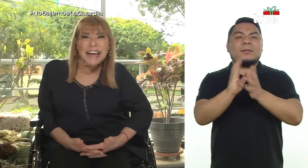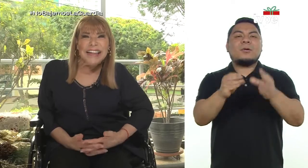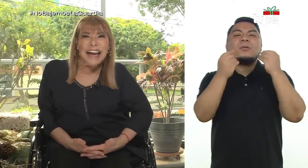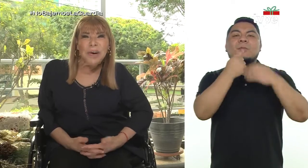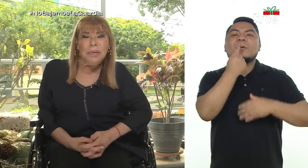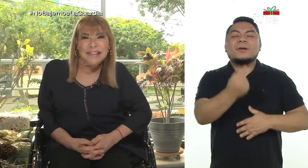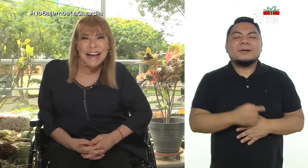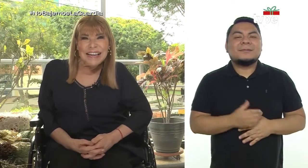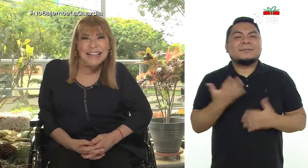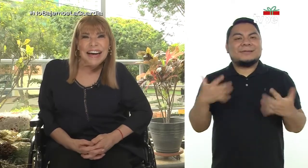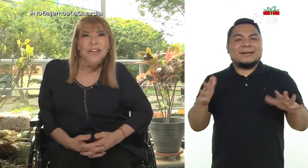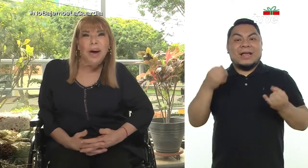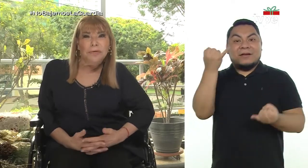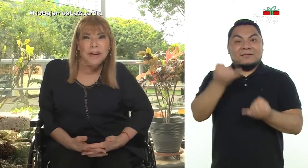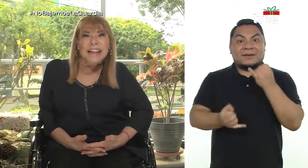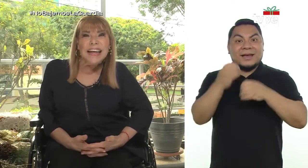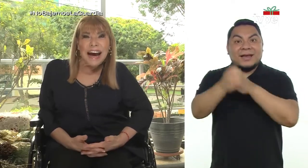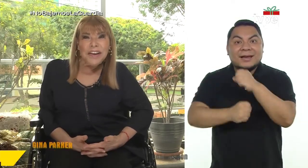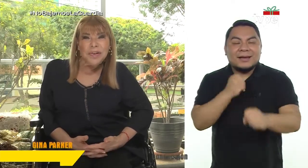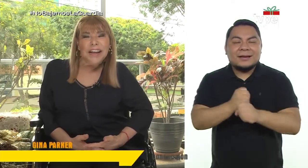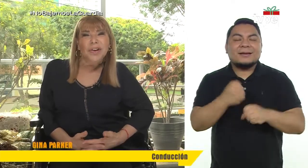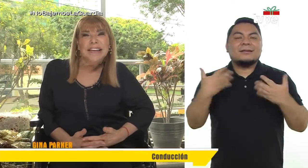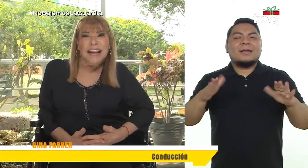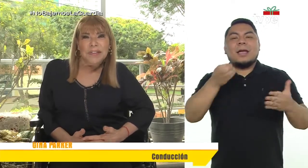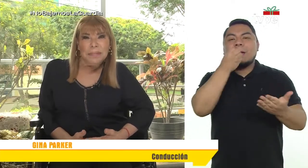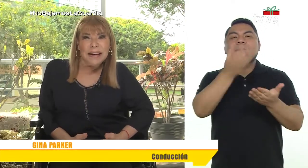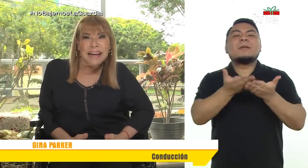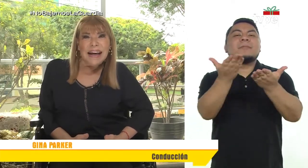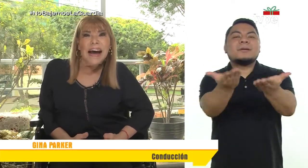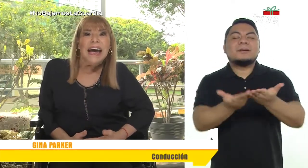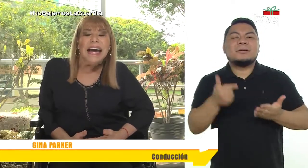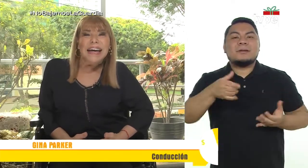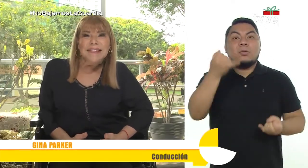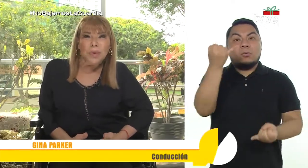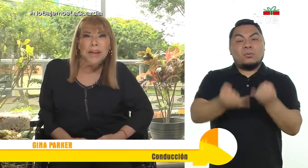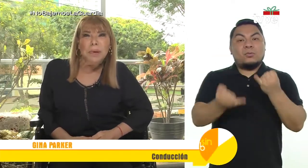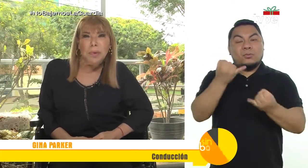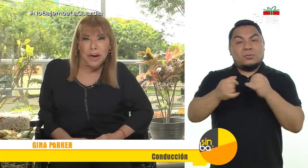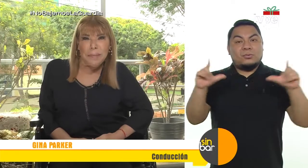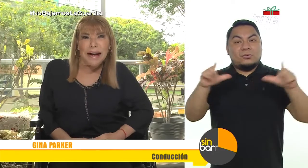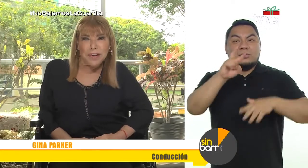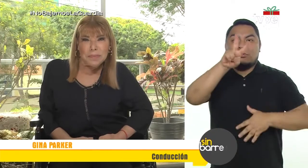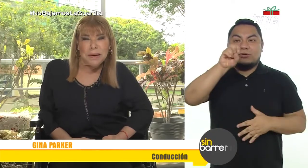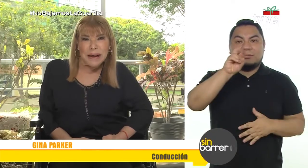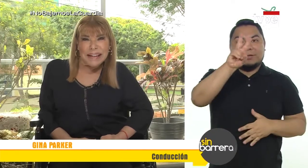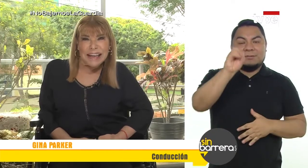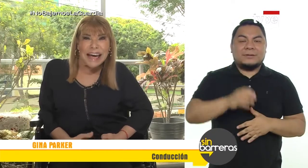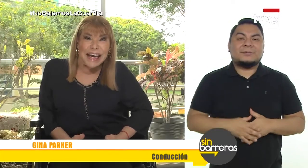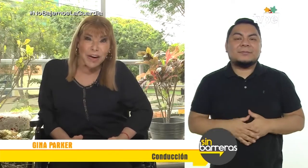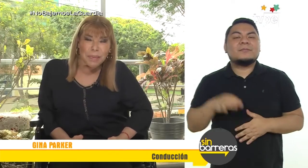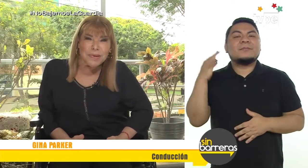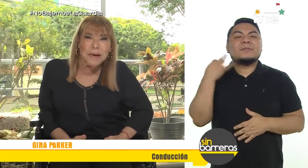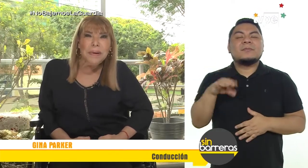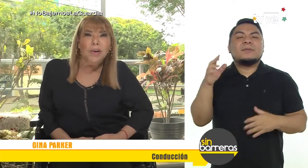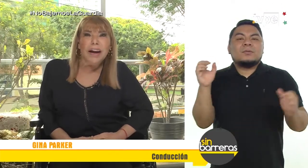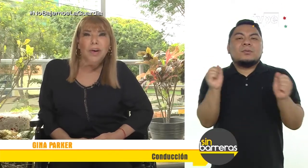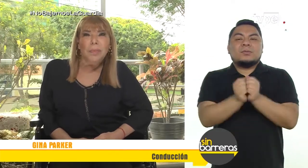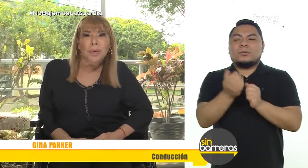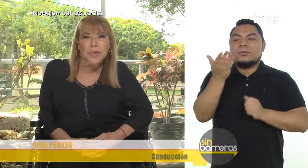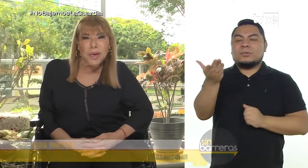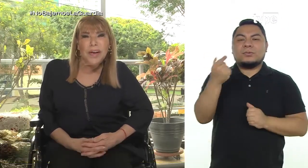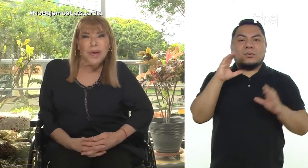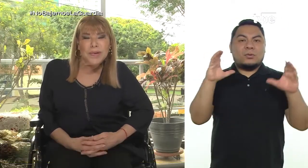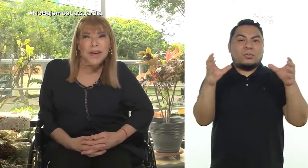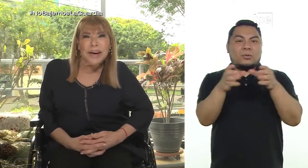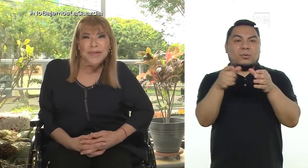Amigos, tal? ¿Cómo están? Llegando a fin de año y dándoles la bienvenida en este último programa del 2020. Como siempre, con la